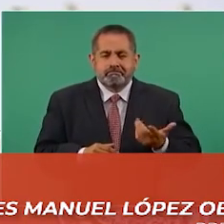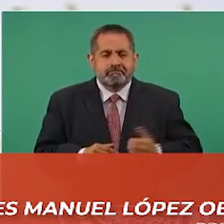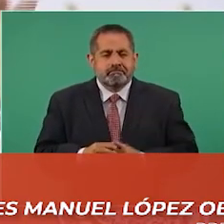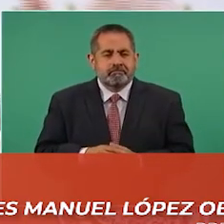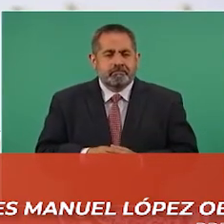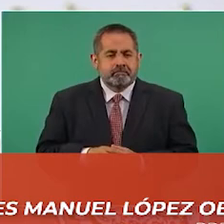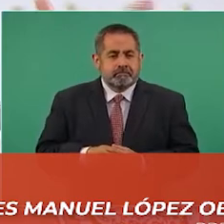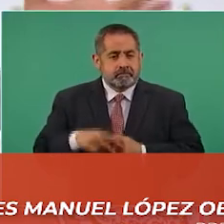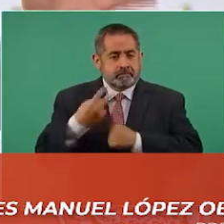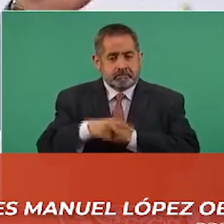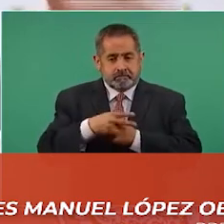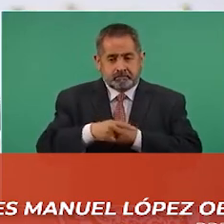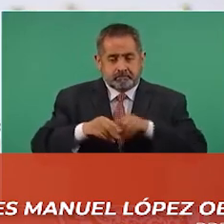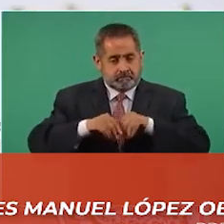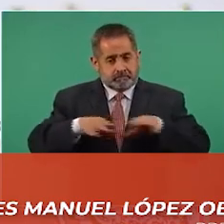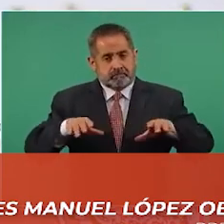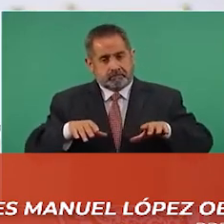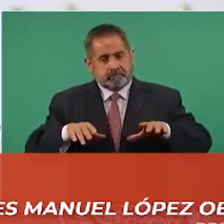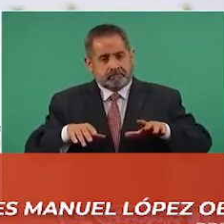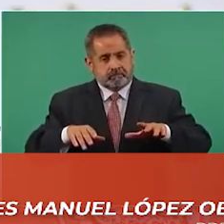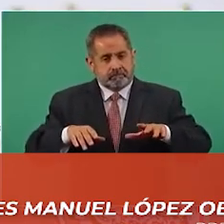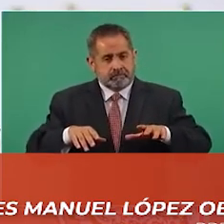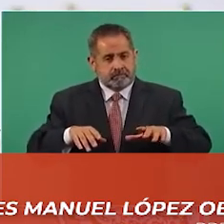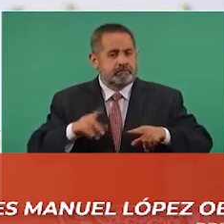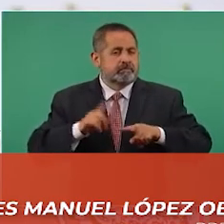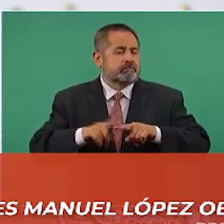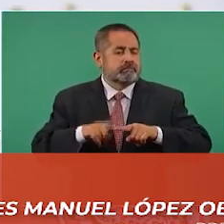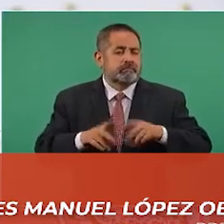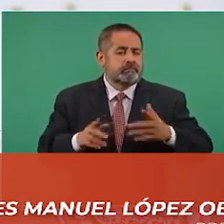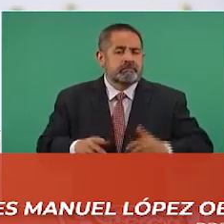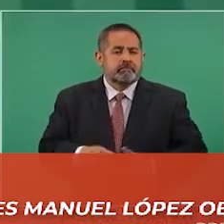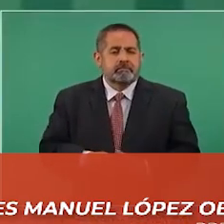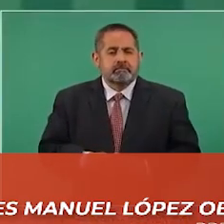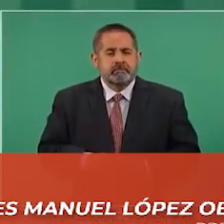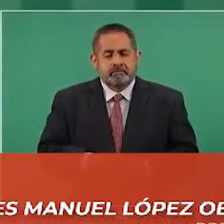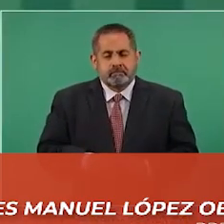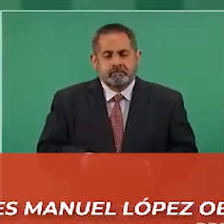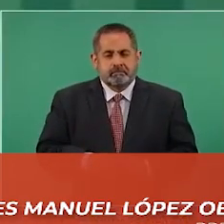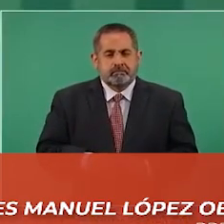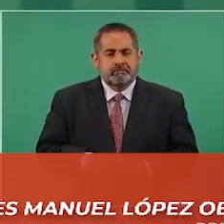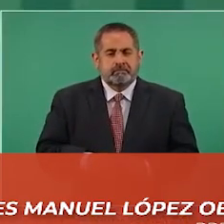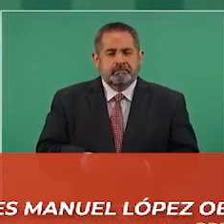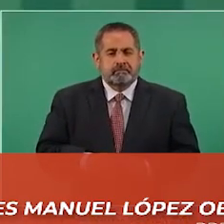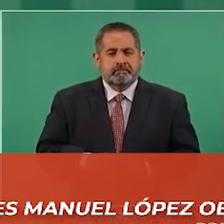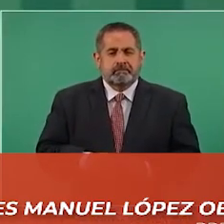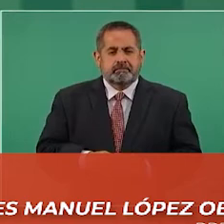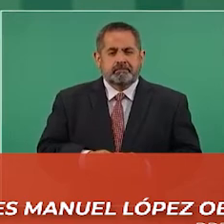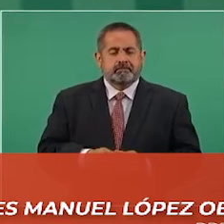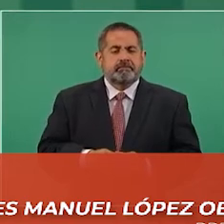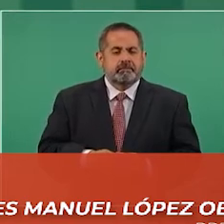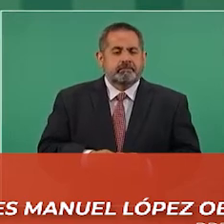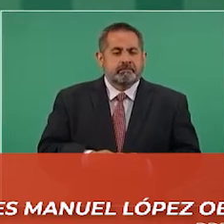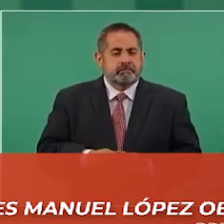Y la televisión tiene más